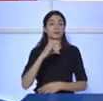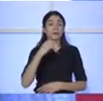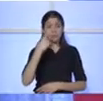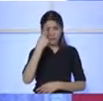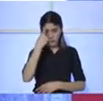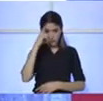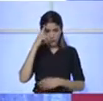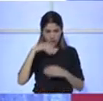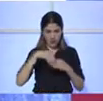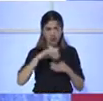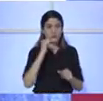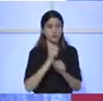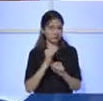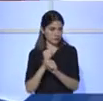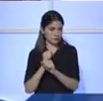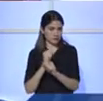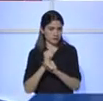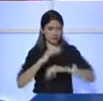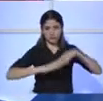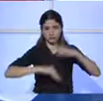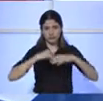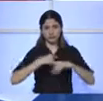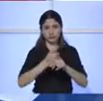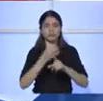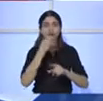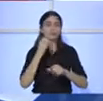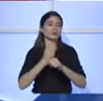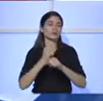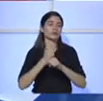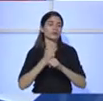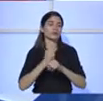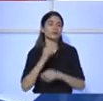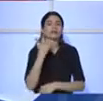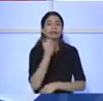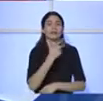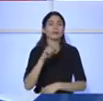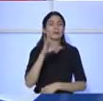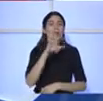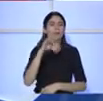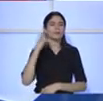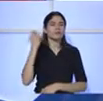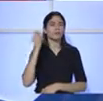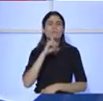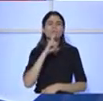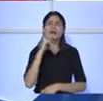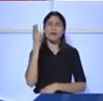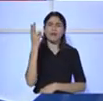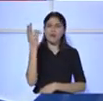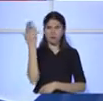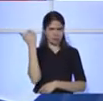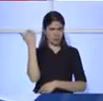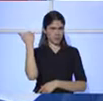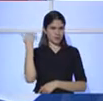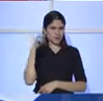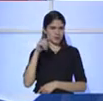13.000. 13.000. No, eso es ahora, pero estamos hablando de los 3.500 millones de dólares que tiene planeado invertir el Ministerio. Solamente